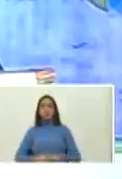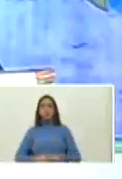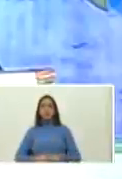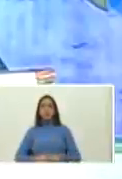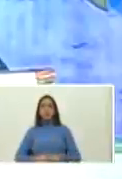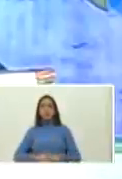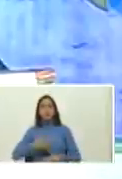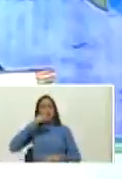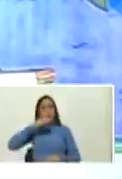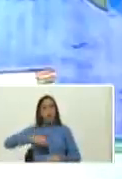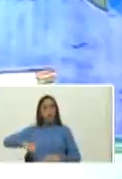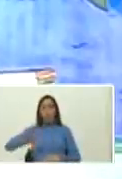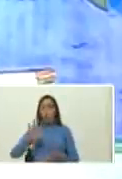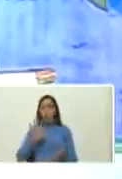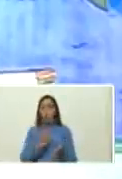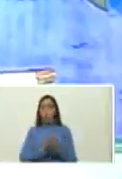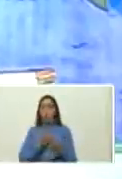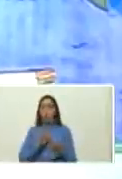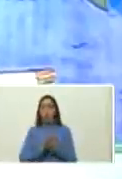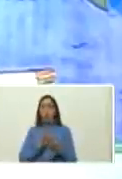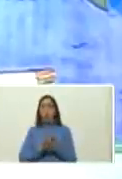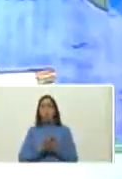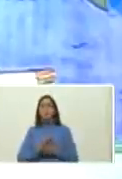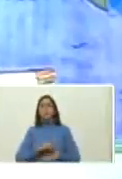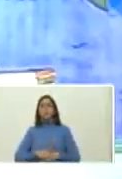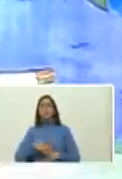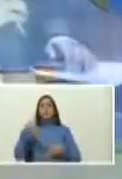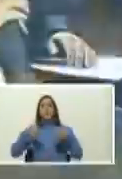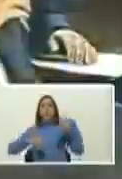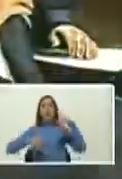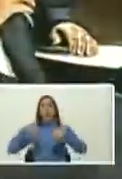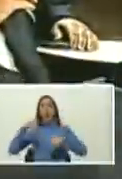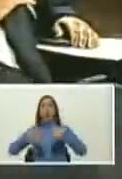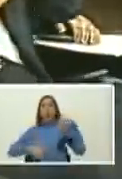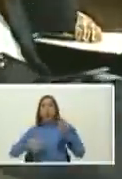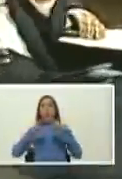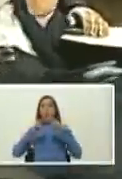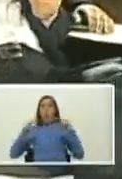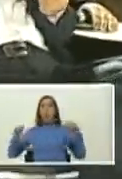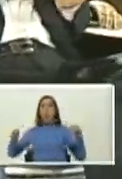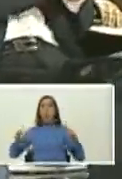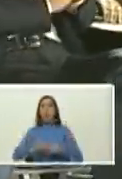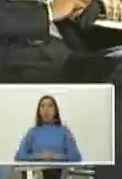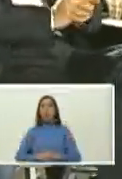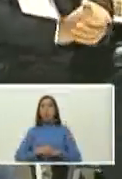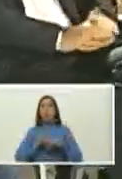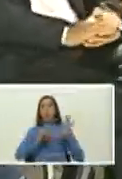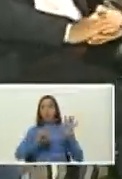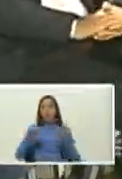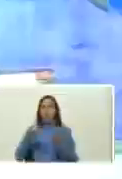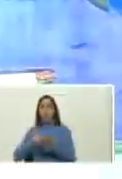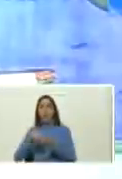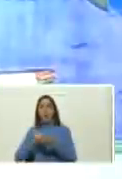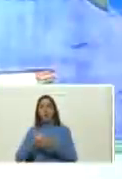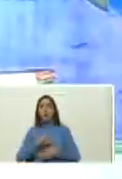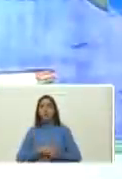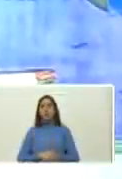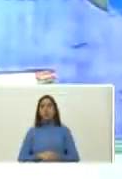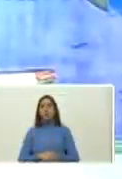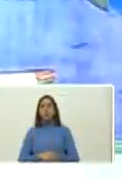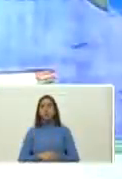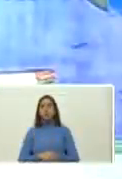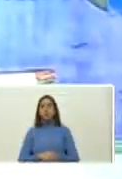pacífica de elecciones la octava elección presidencial de la